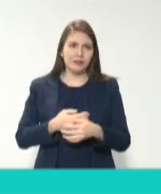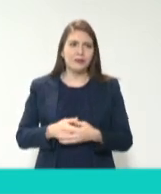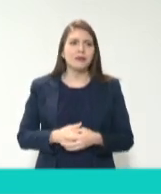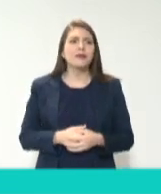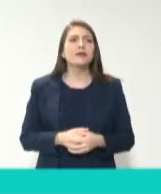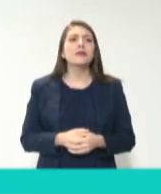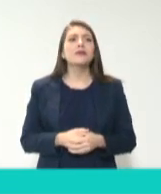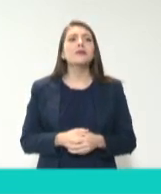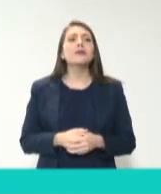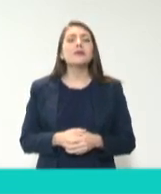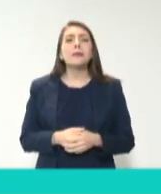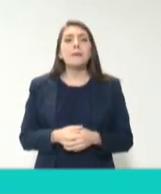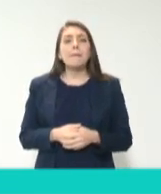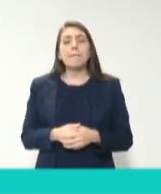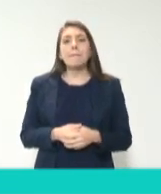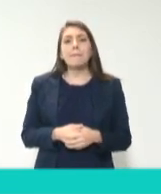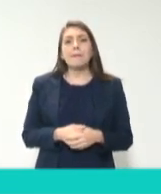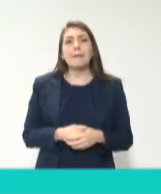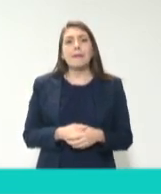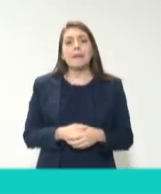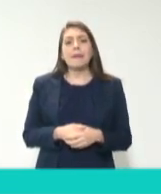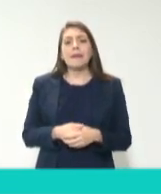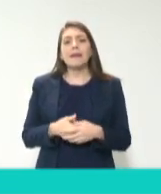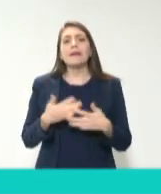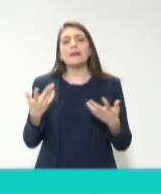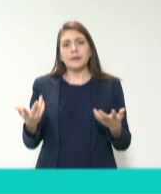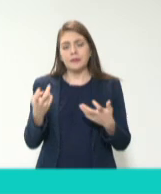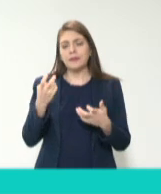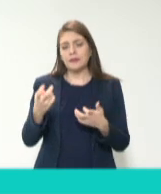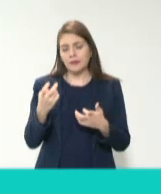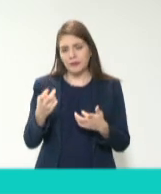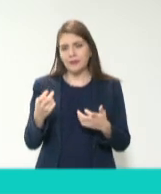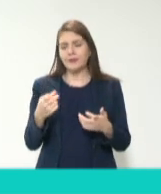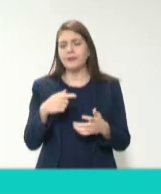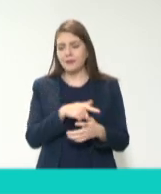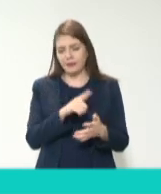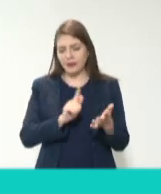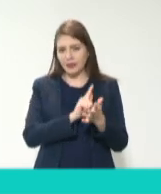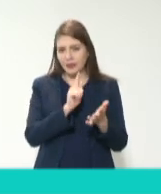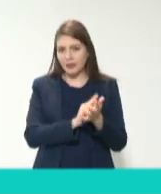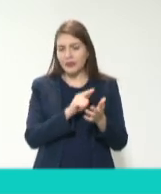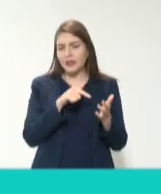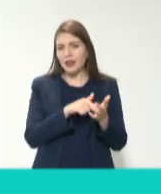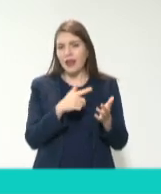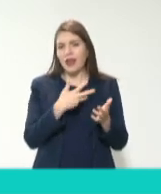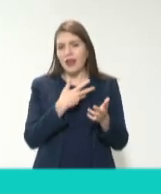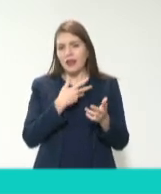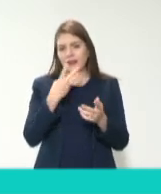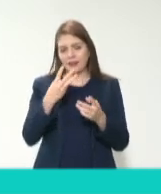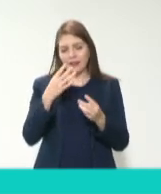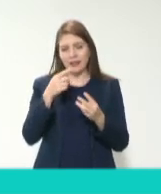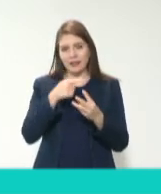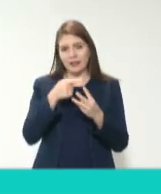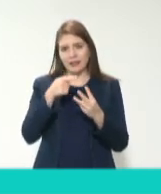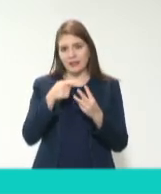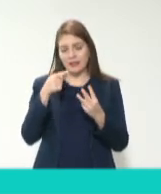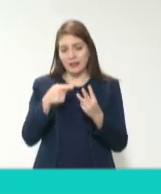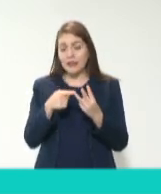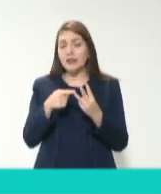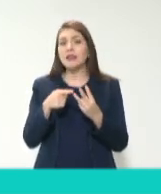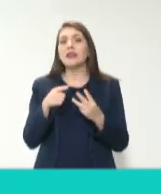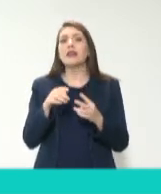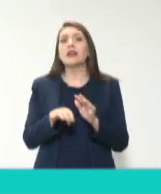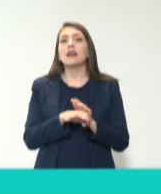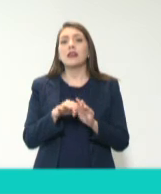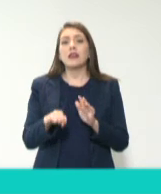acto corrupto. Entonces, surge la ley en donde le dan énfasis a estos tres y dicen, hay una disuasión y